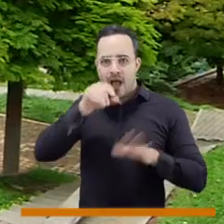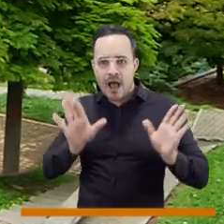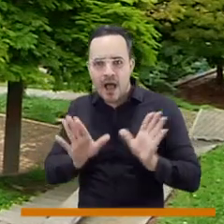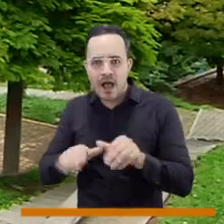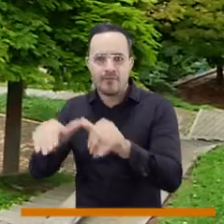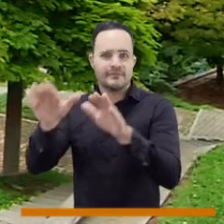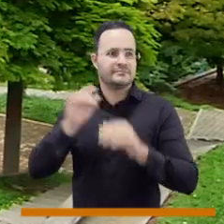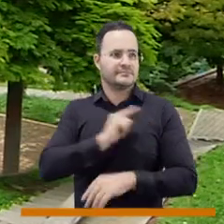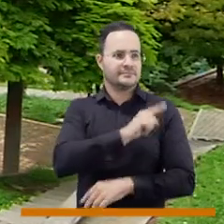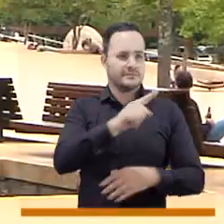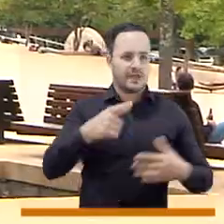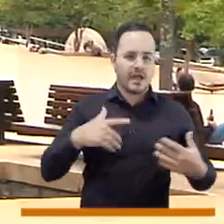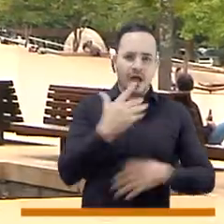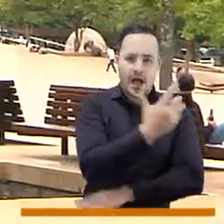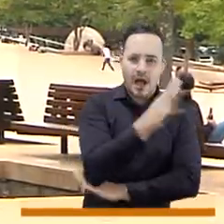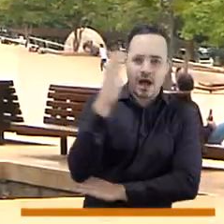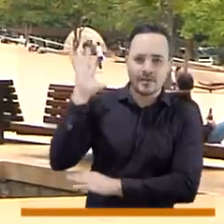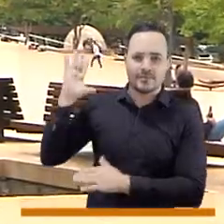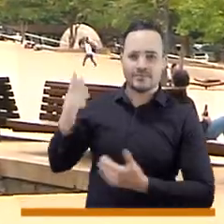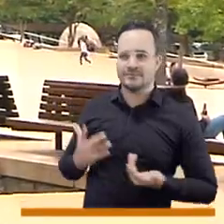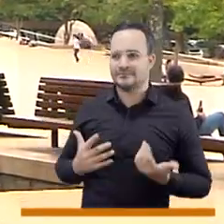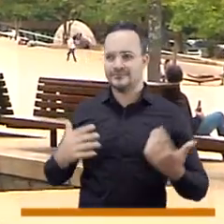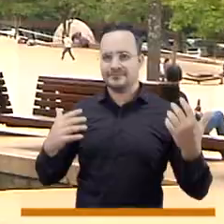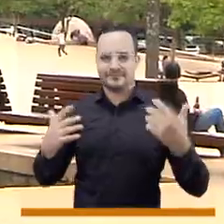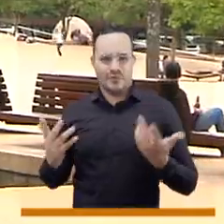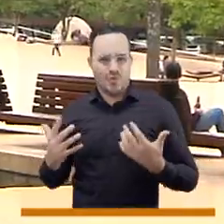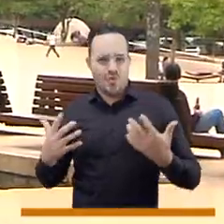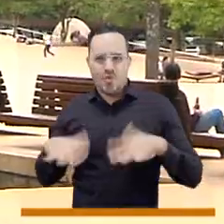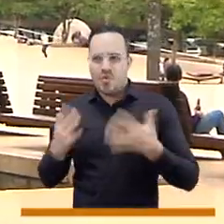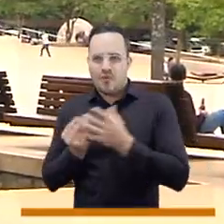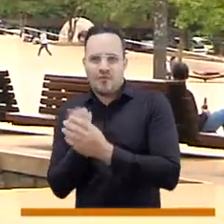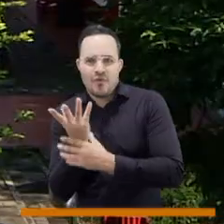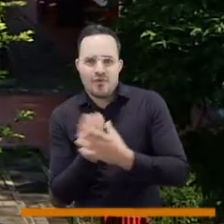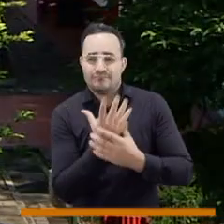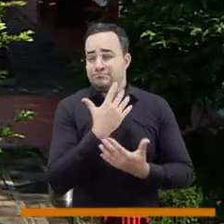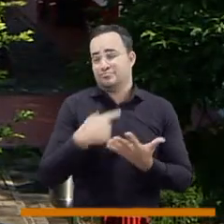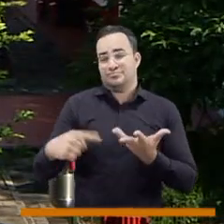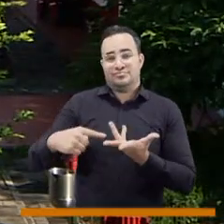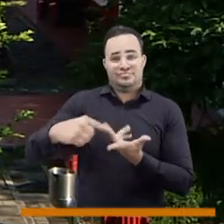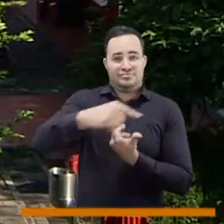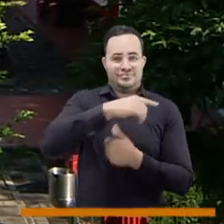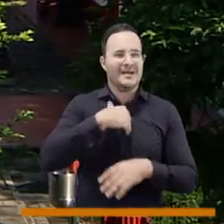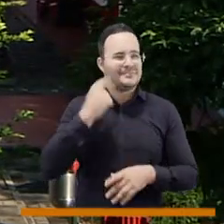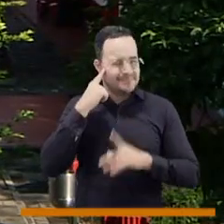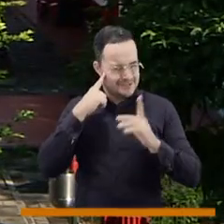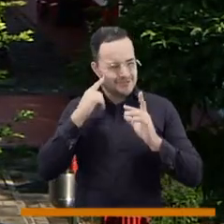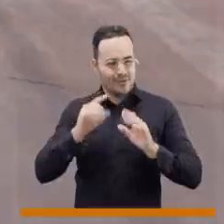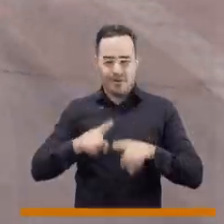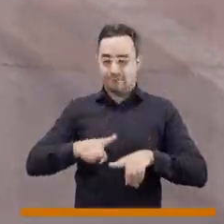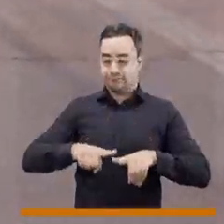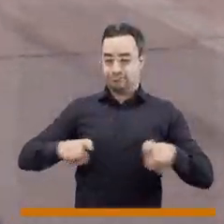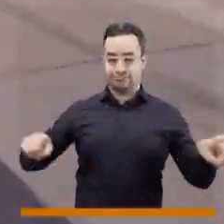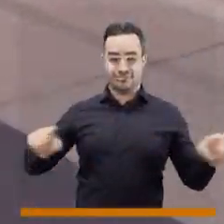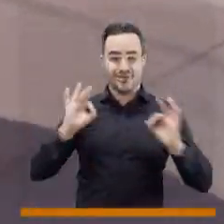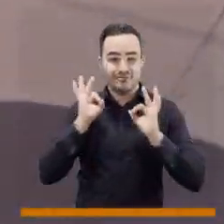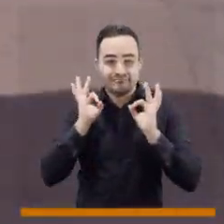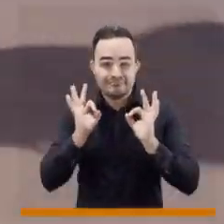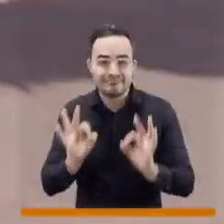digamos, del departamento de Antioquia en aves, en árboles, en fauna, en flora. Yo me imagino una